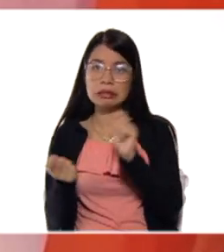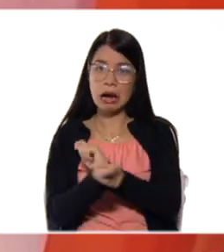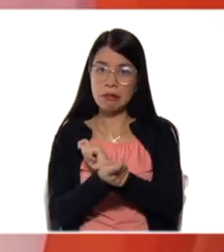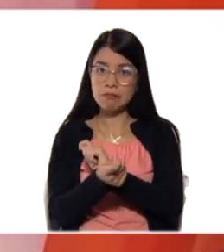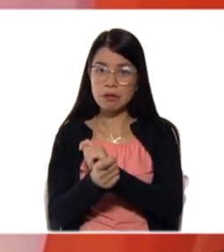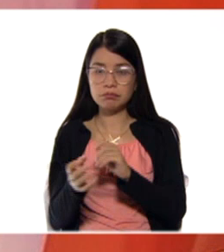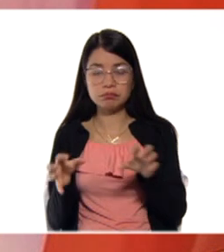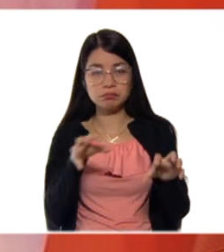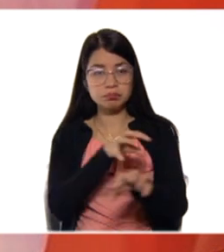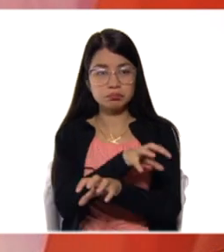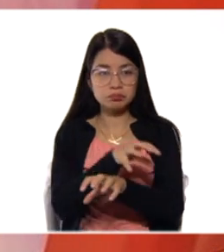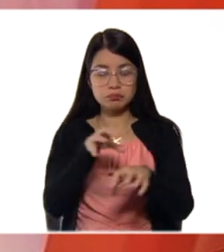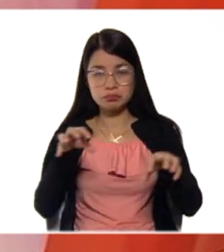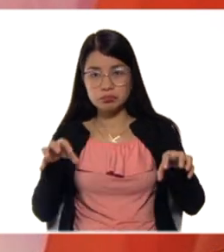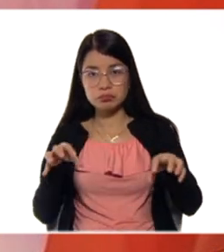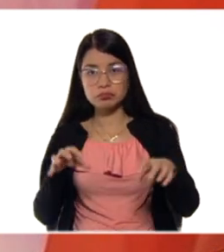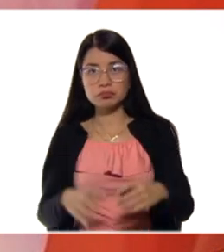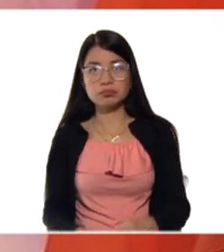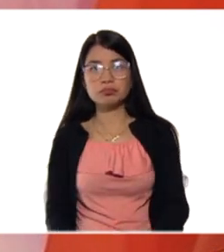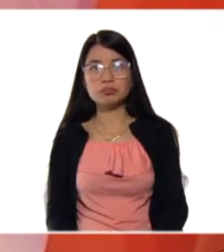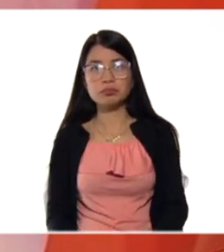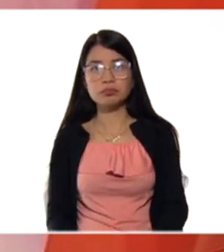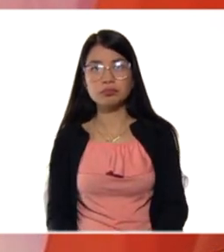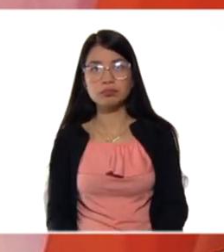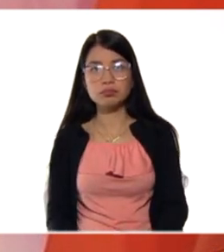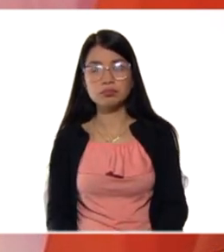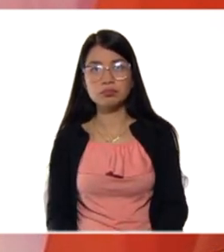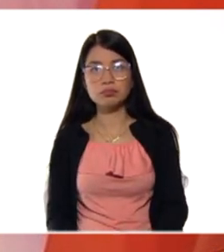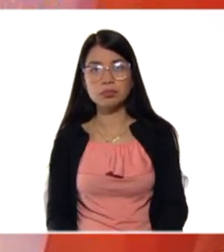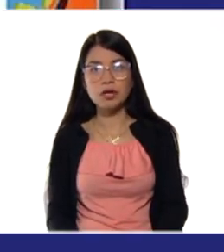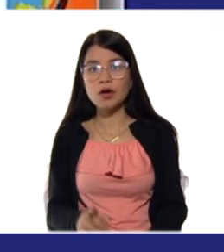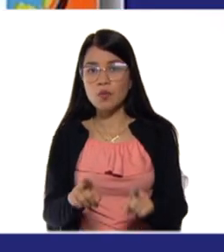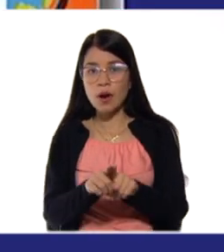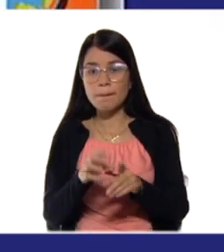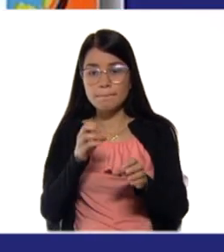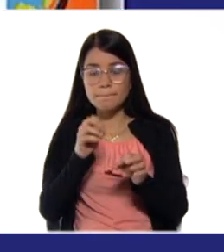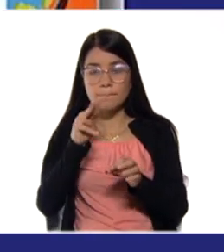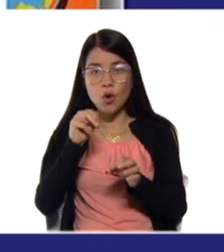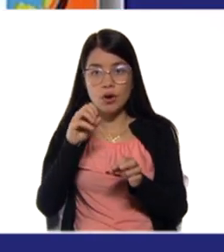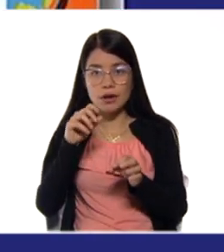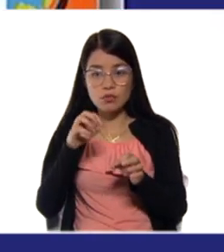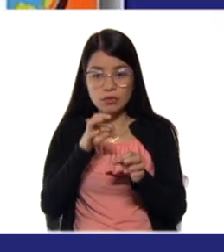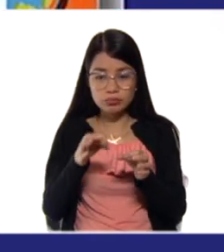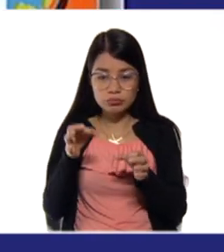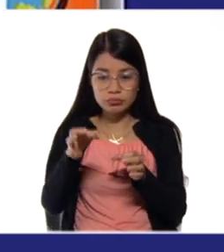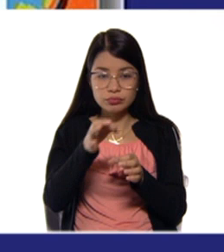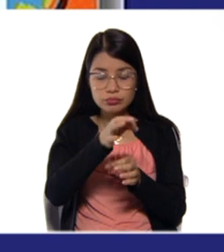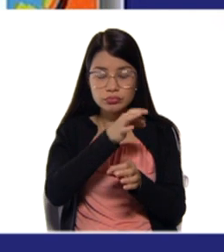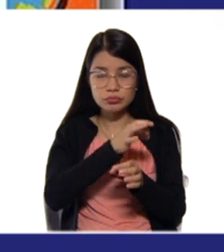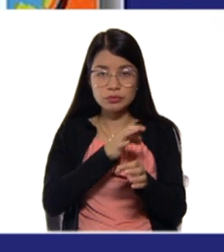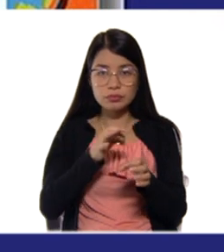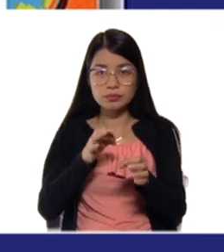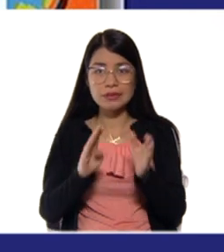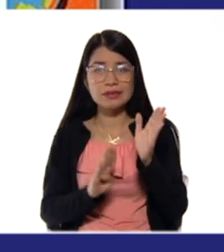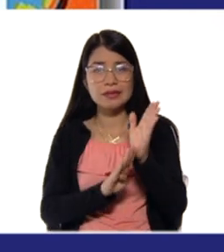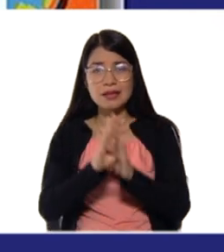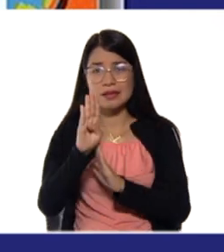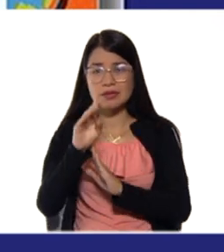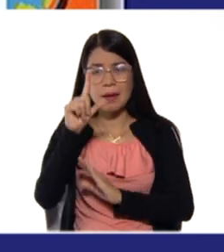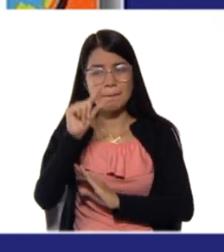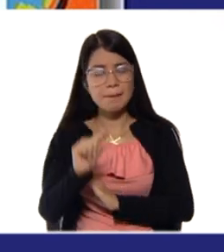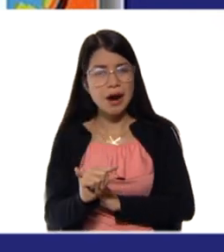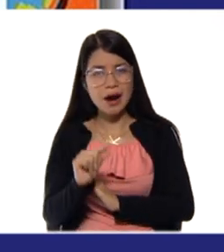o un reordenamiento de la molécula. Se desarrollan a muy baja velocidad. Las